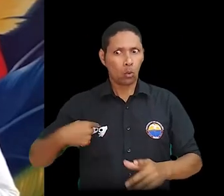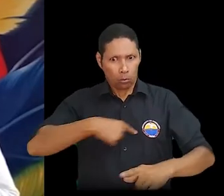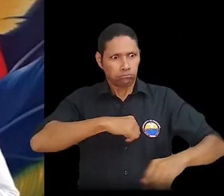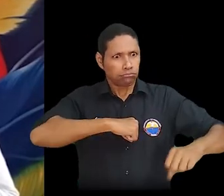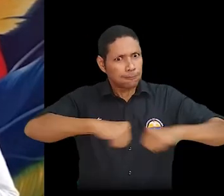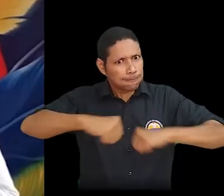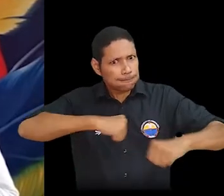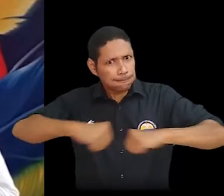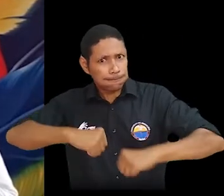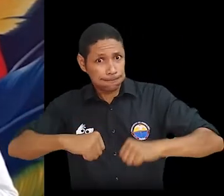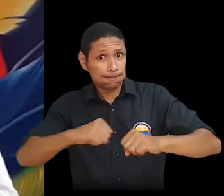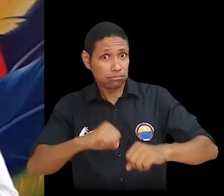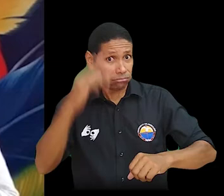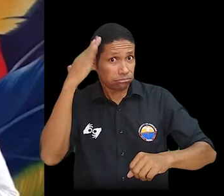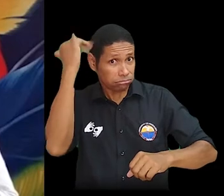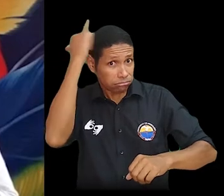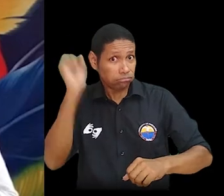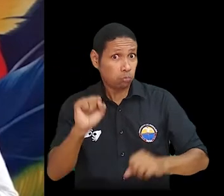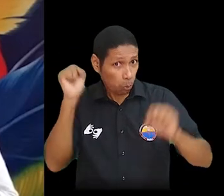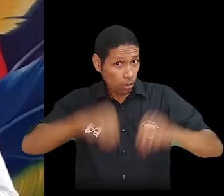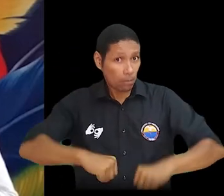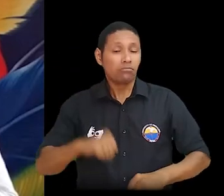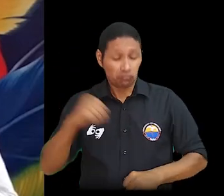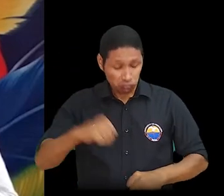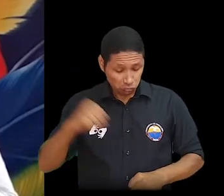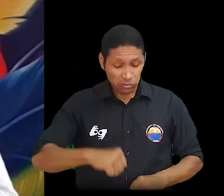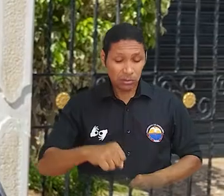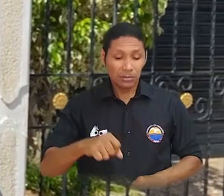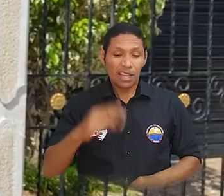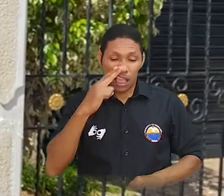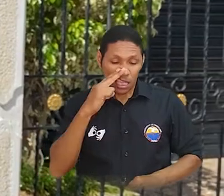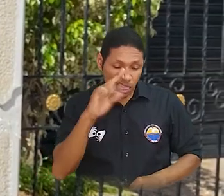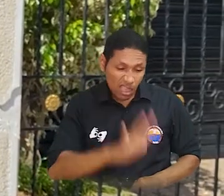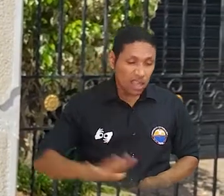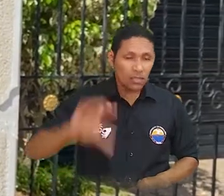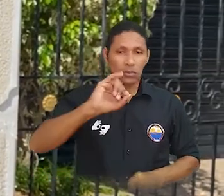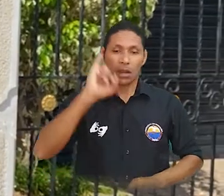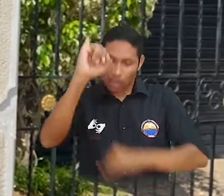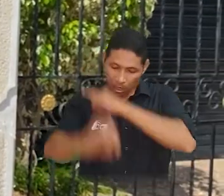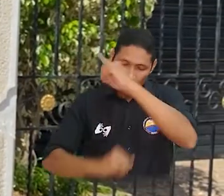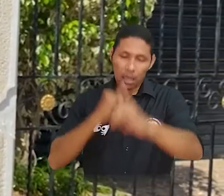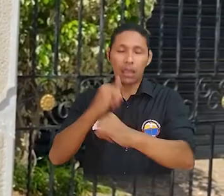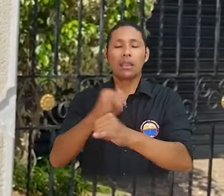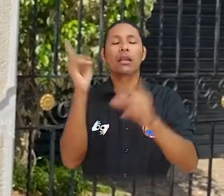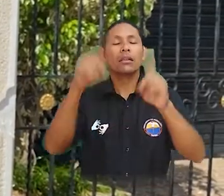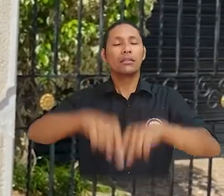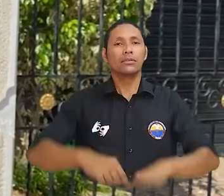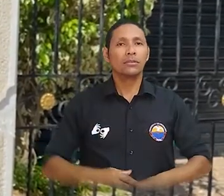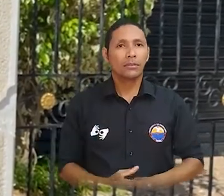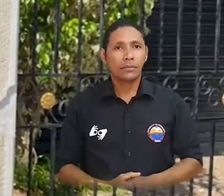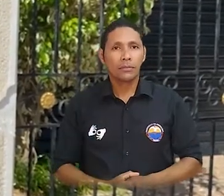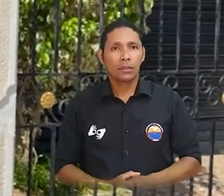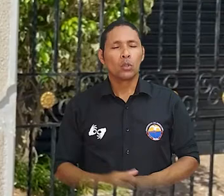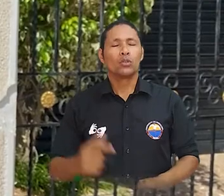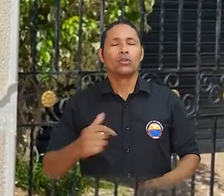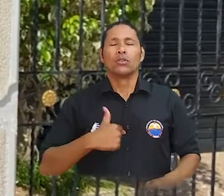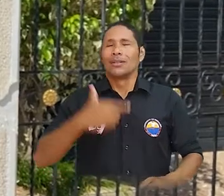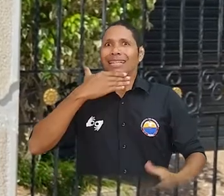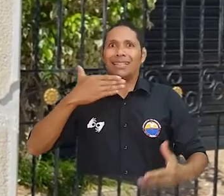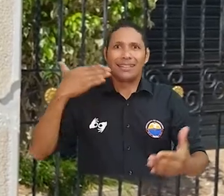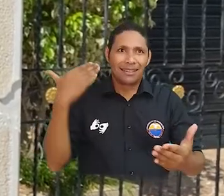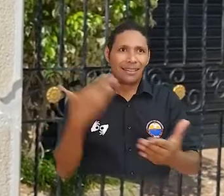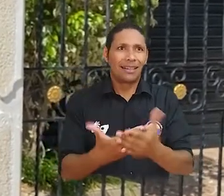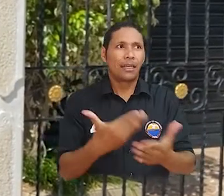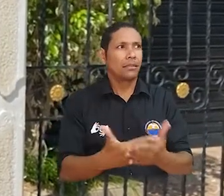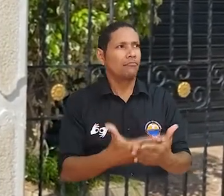movilidad académica a nivel nacional y a nivel internacional. En primera instancia, agradezco a Dios y agradezco también